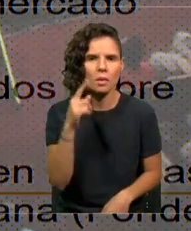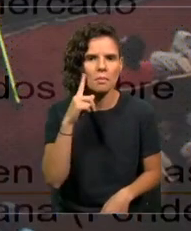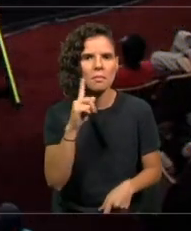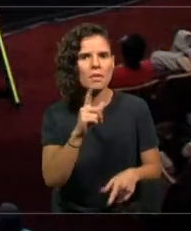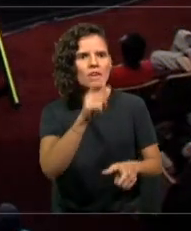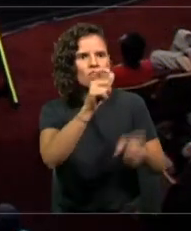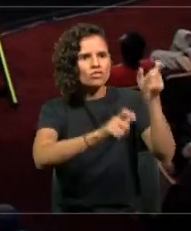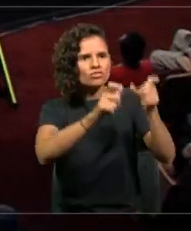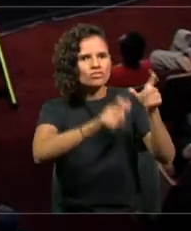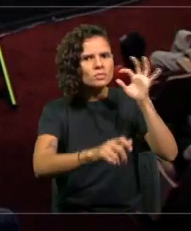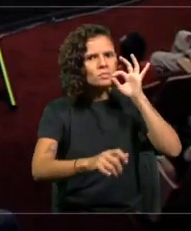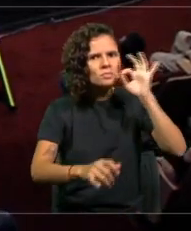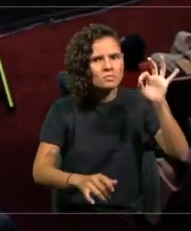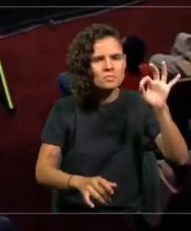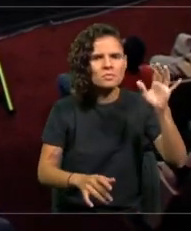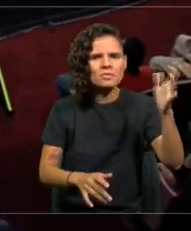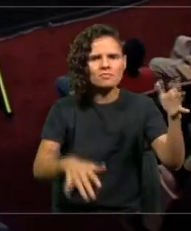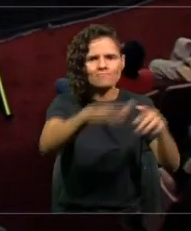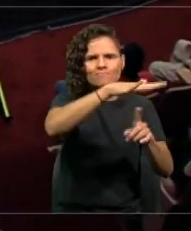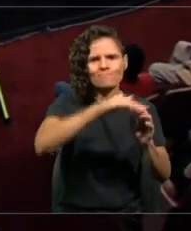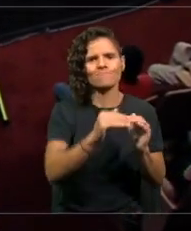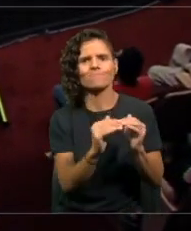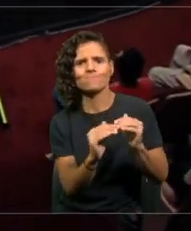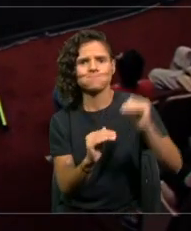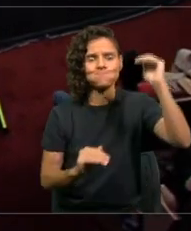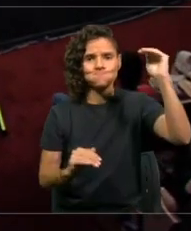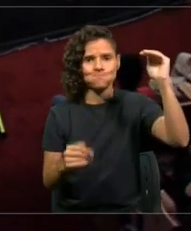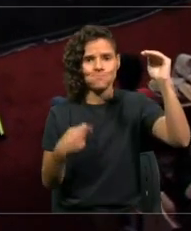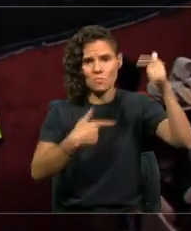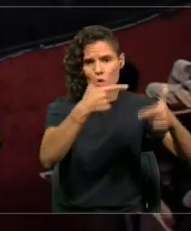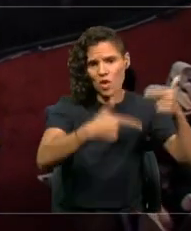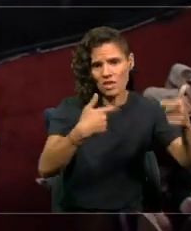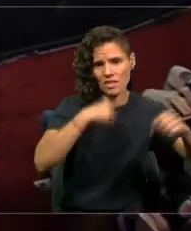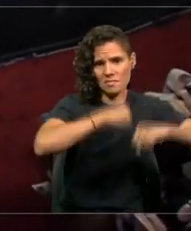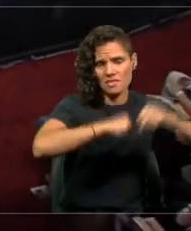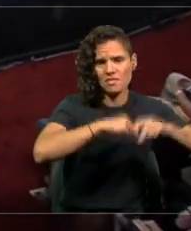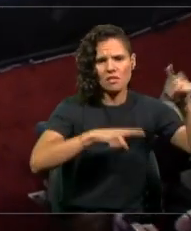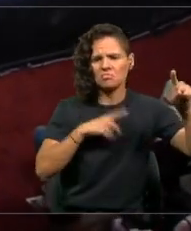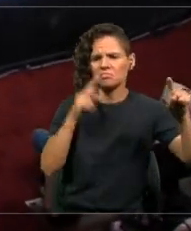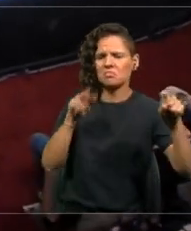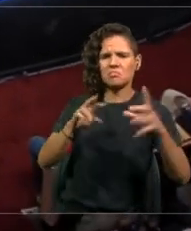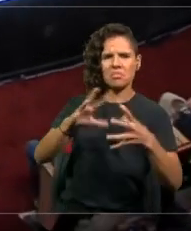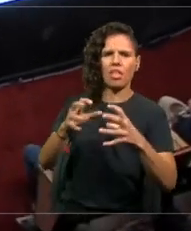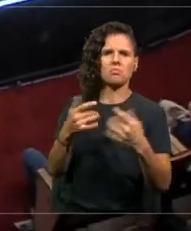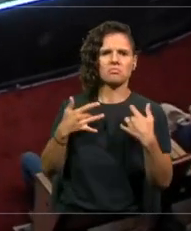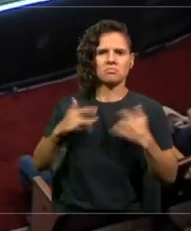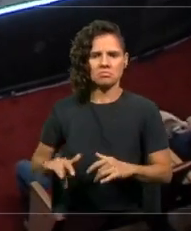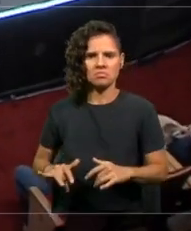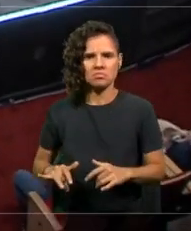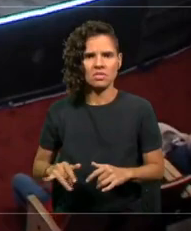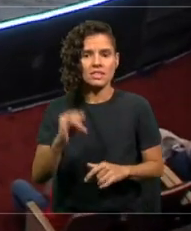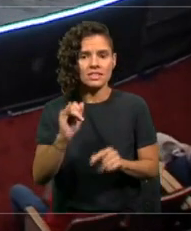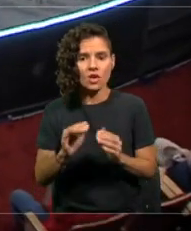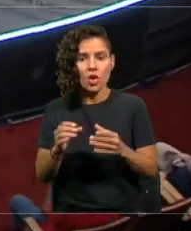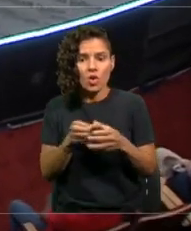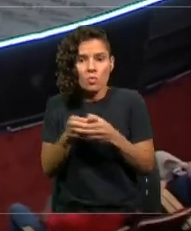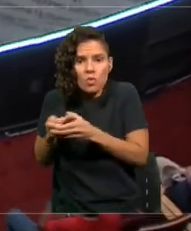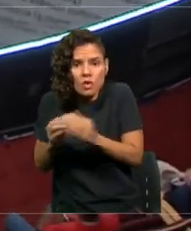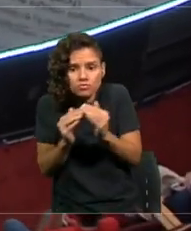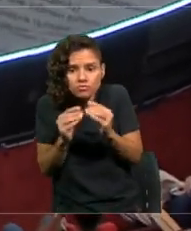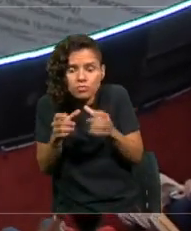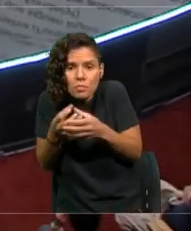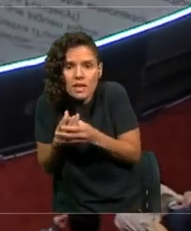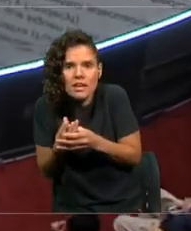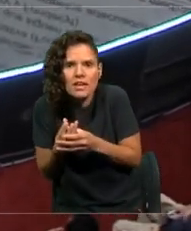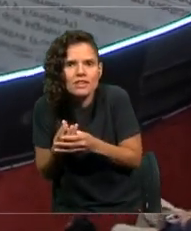políticas y empresariales no consideran el cambio climático adecuadamente. Las comunidades locales se preocupan de los problemas ambientales locales y no de los